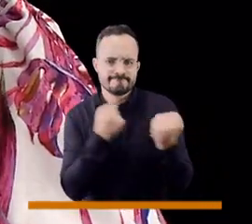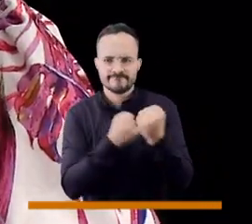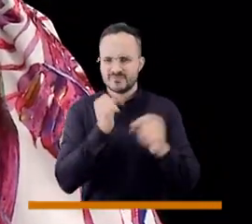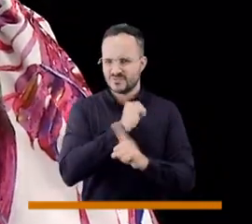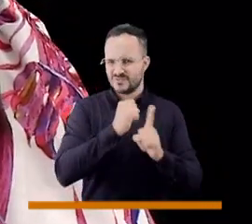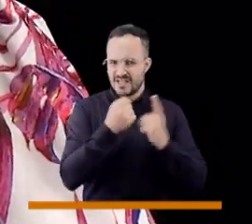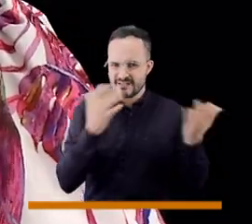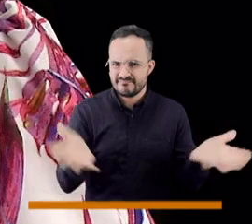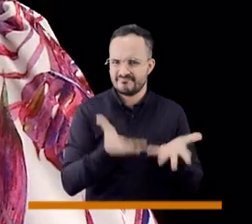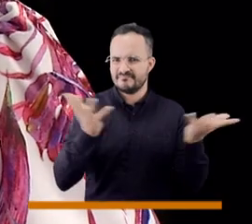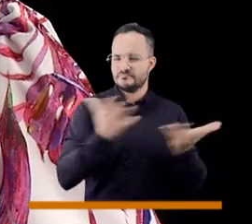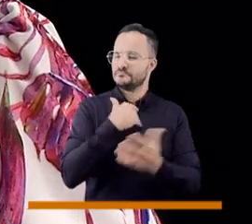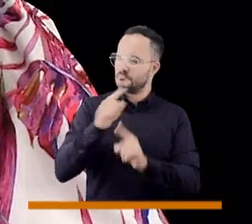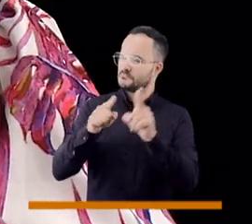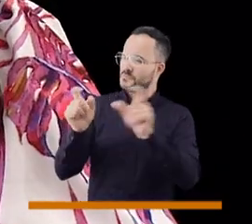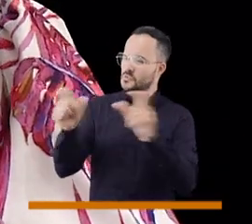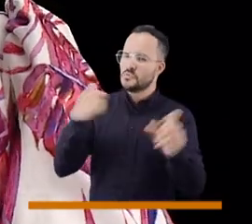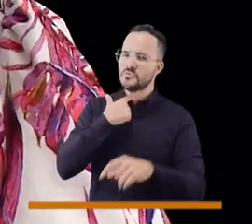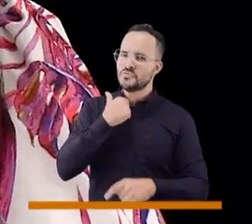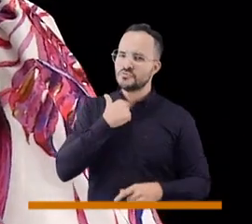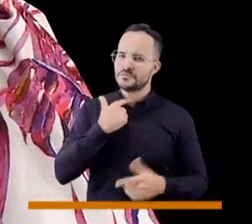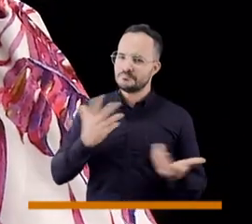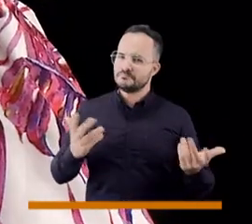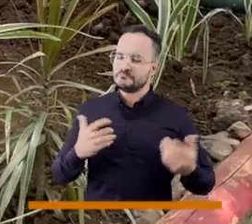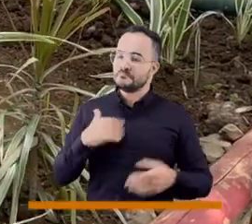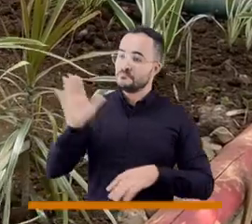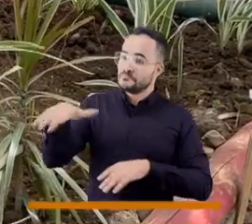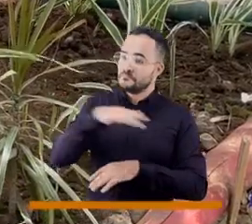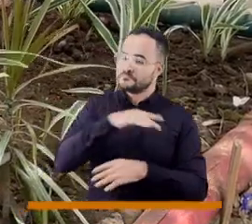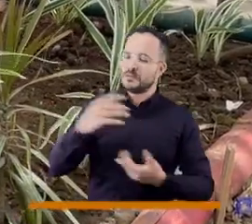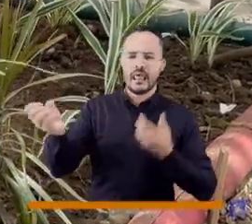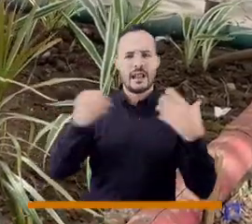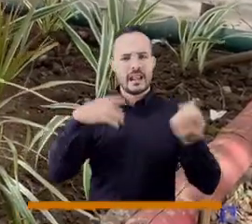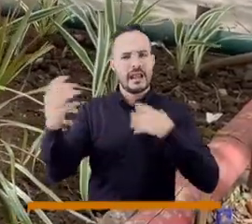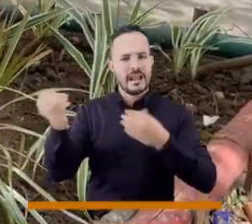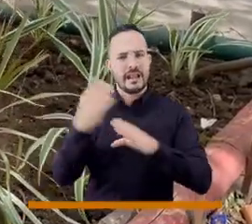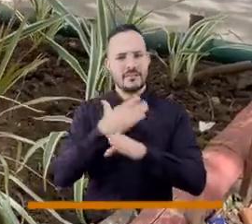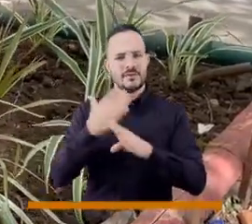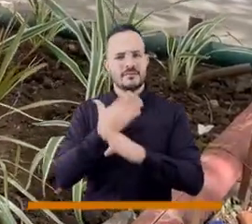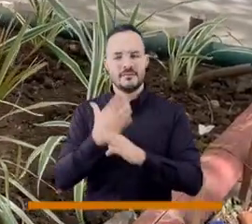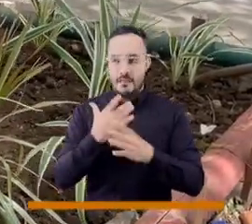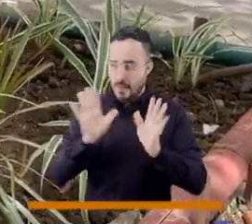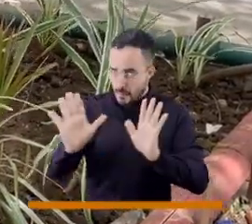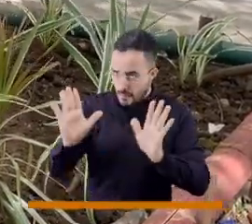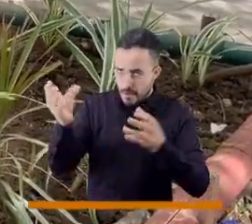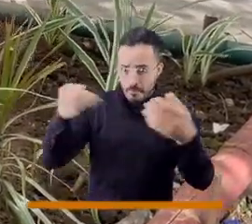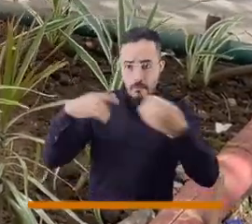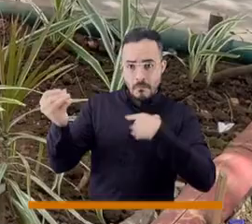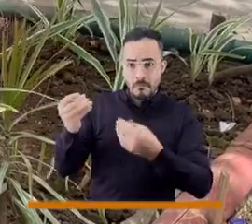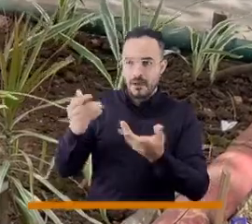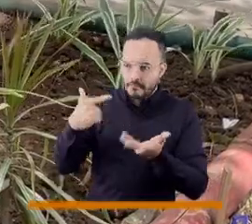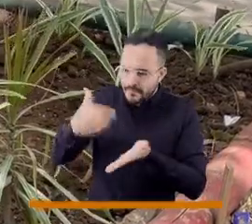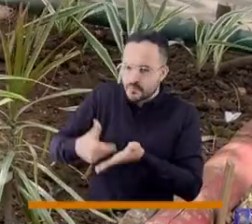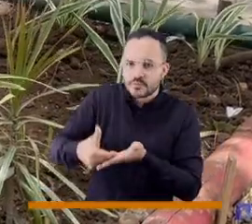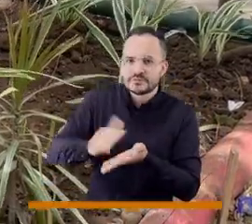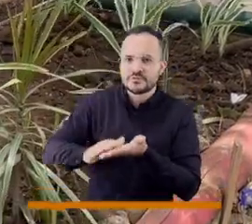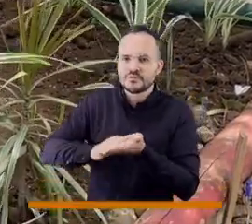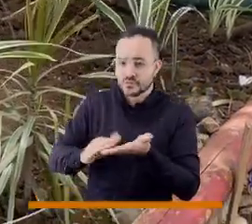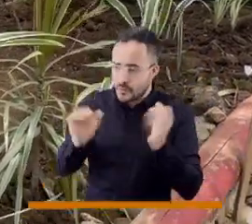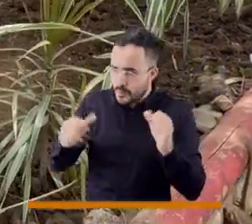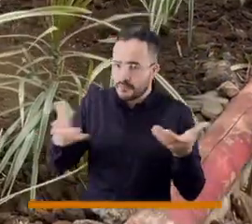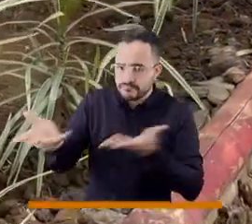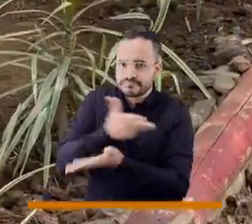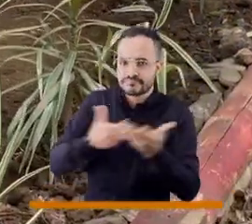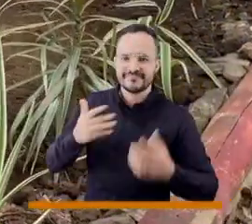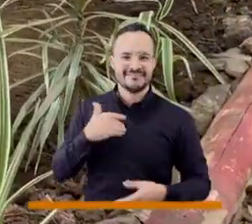decía, cuando nos empezaban a decir las problemáticas, decía, venga, pero nosotros podemos también dar soluciones. Entonces empezamos a